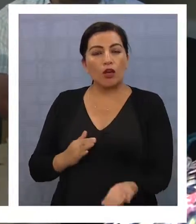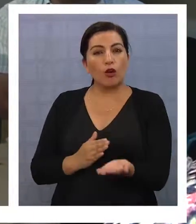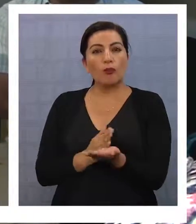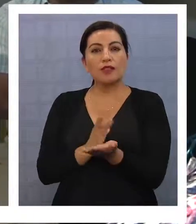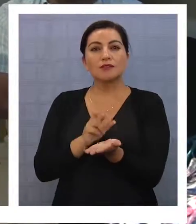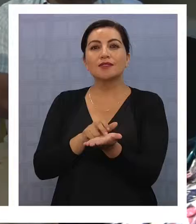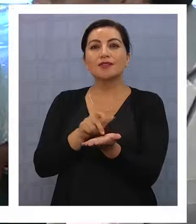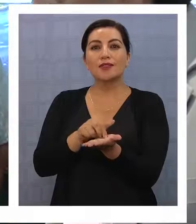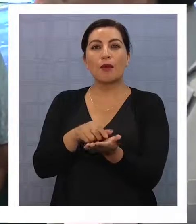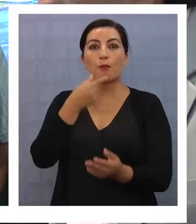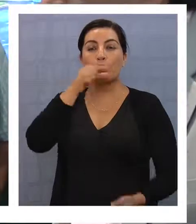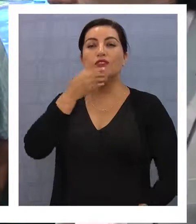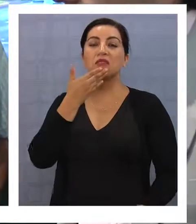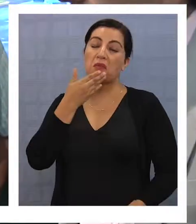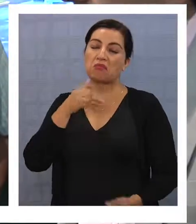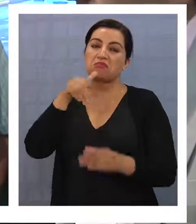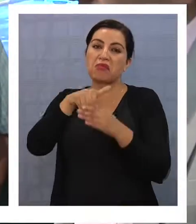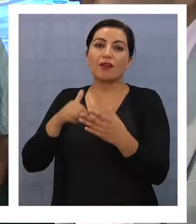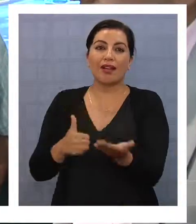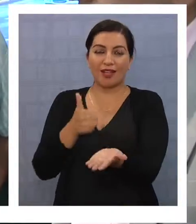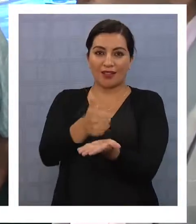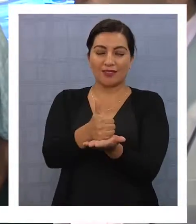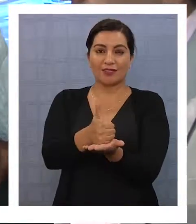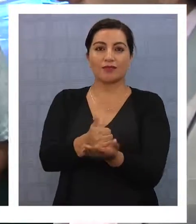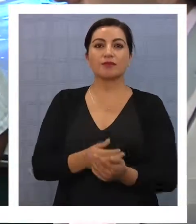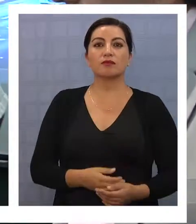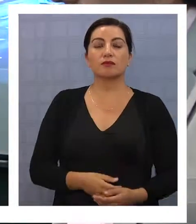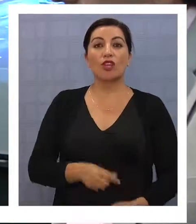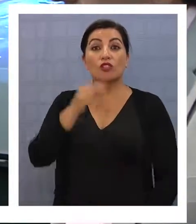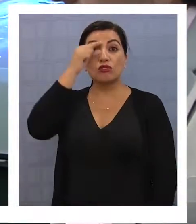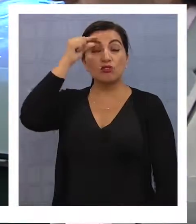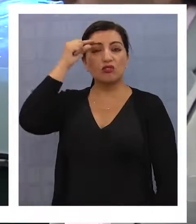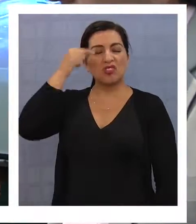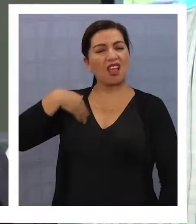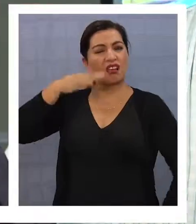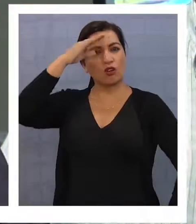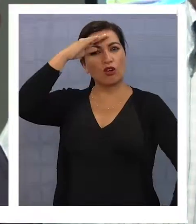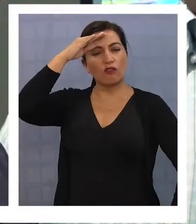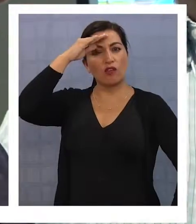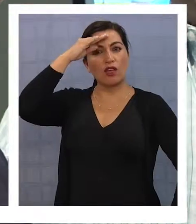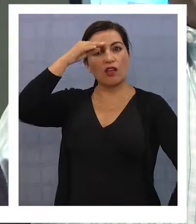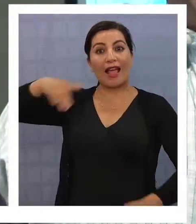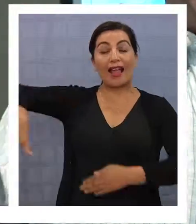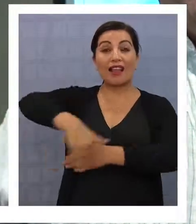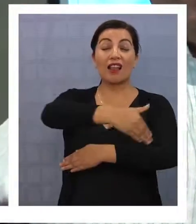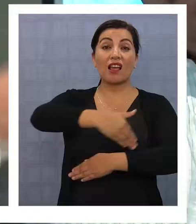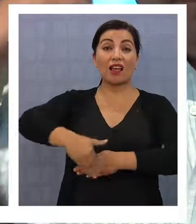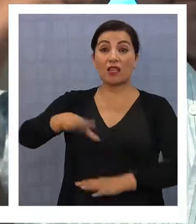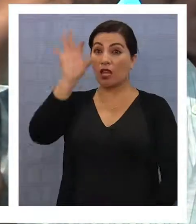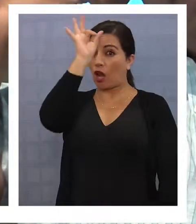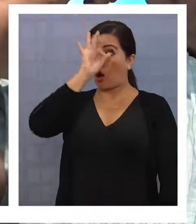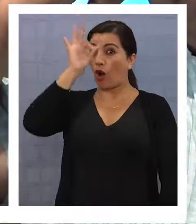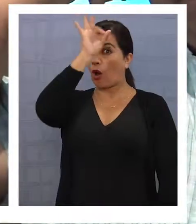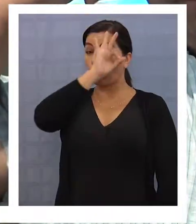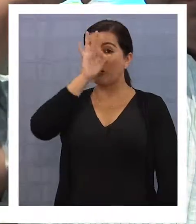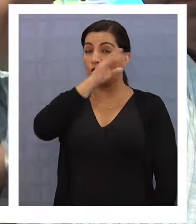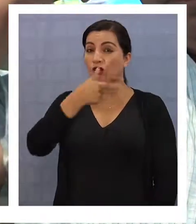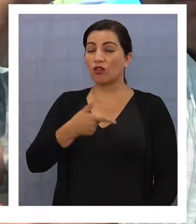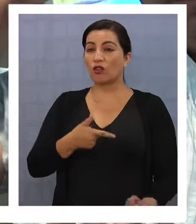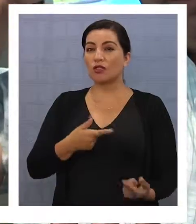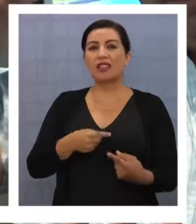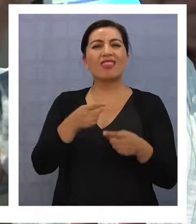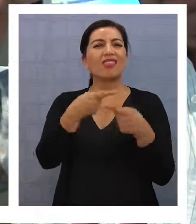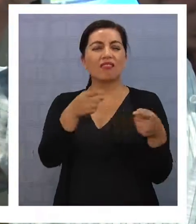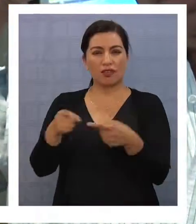la alcaldía. Aunque Jorge Soria se muestra confiado, en la calle las opiniones respecto a su candidatura a senador